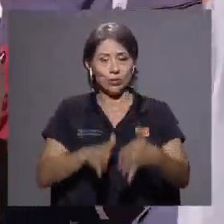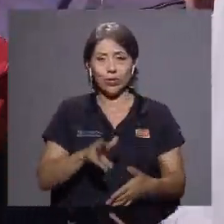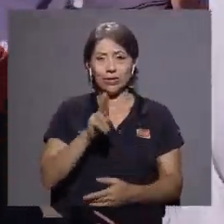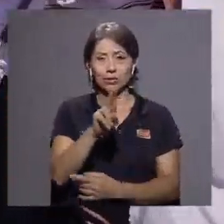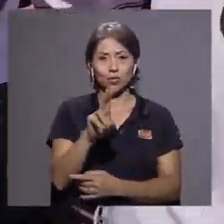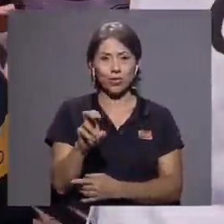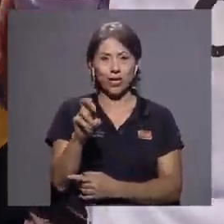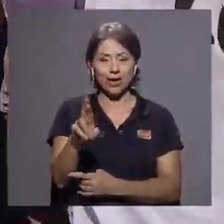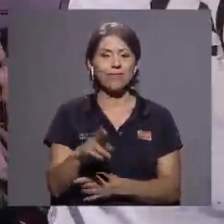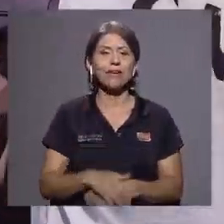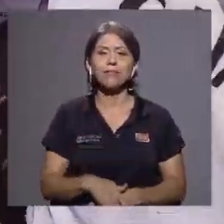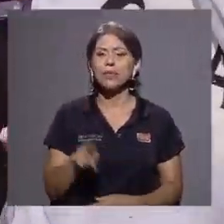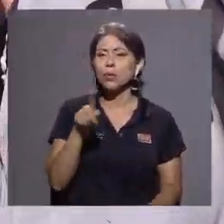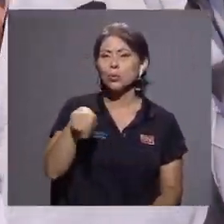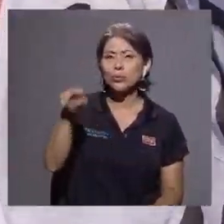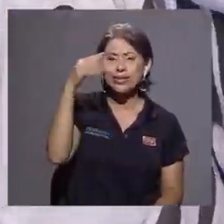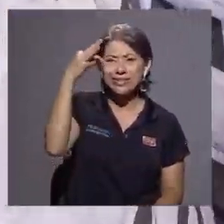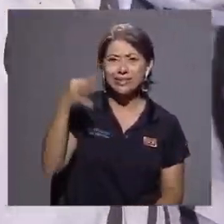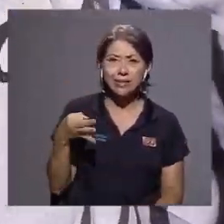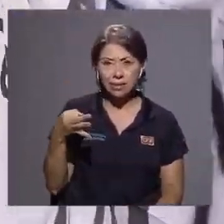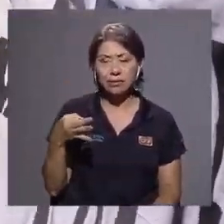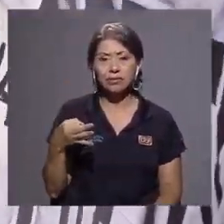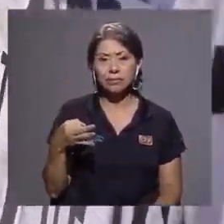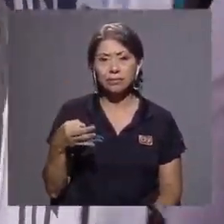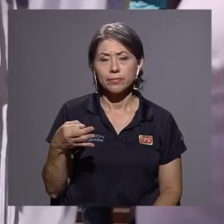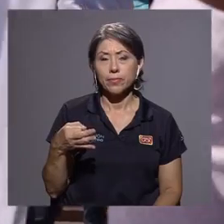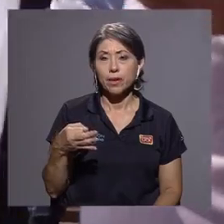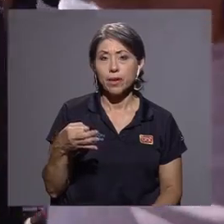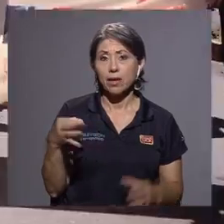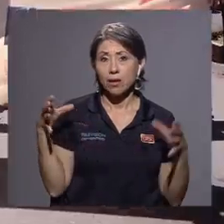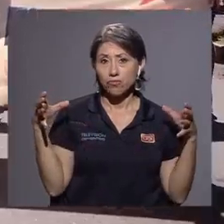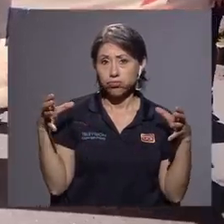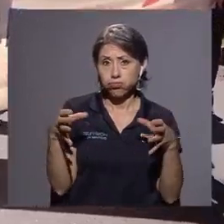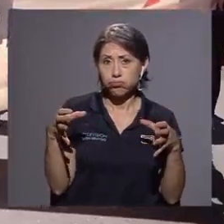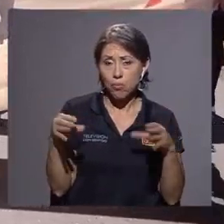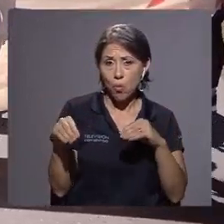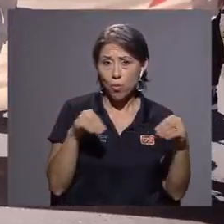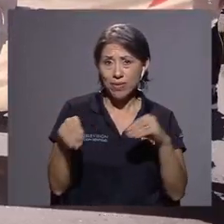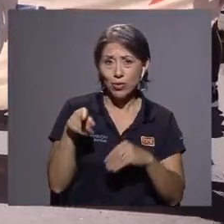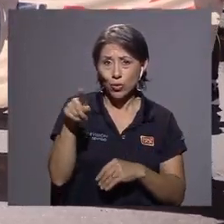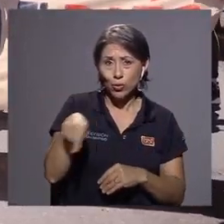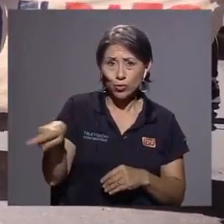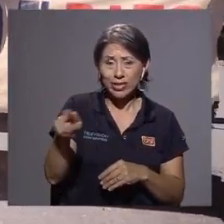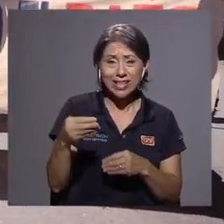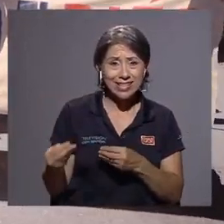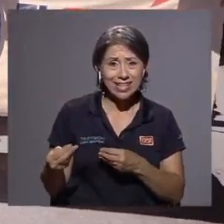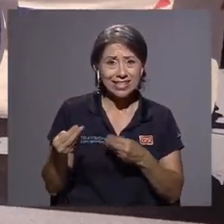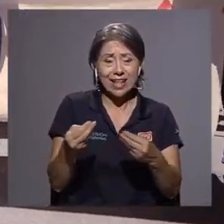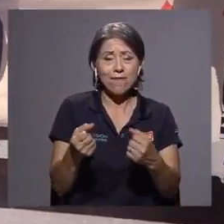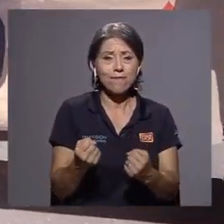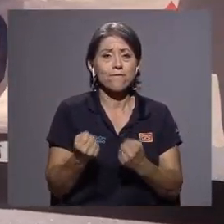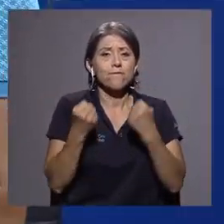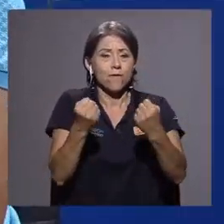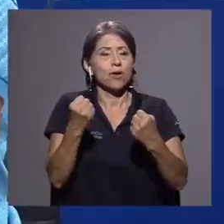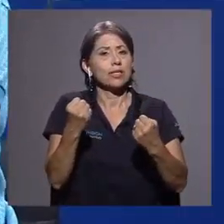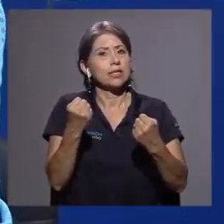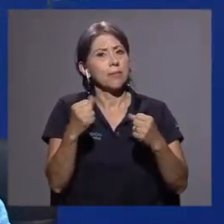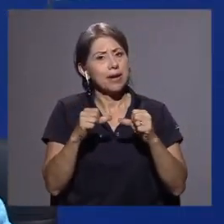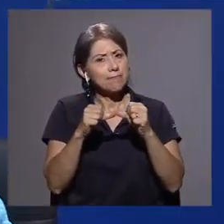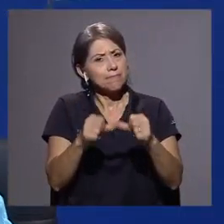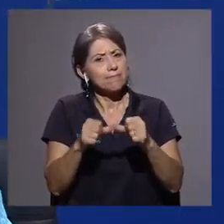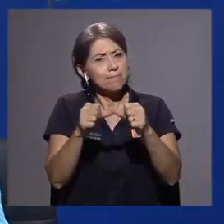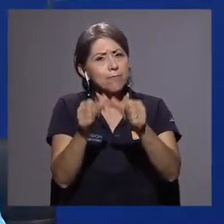UCR. ¿Creen ustedes que el movimiento de ustedes les da fuerza como para seguirse